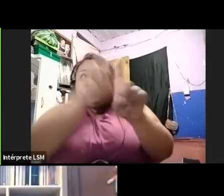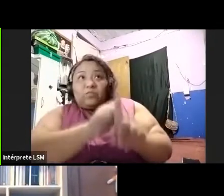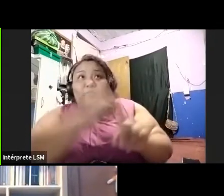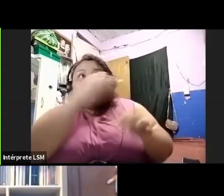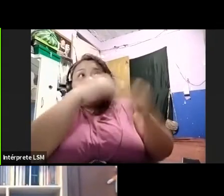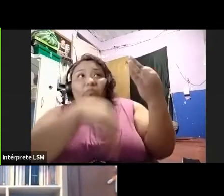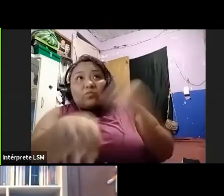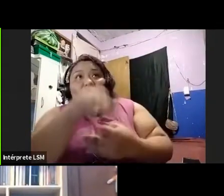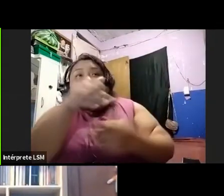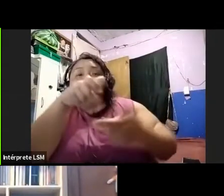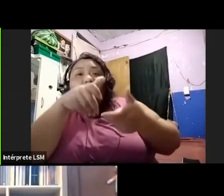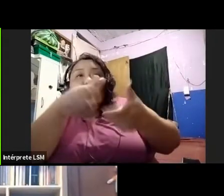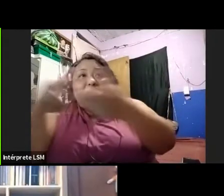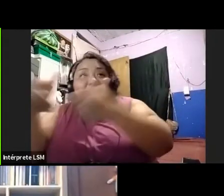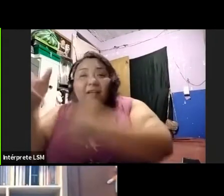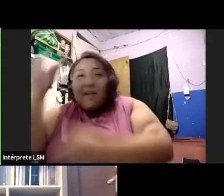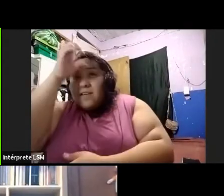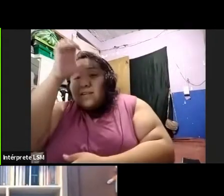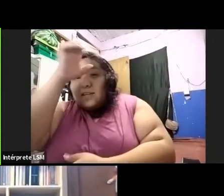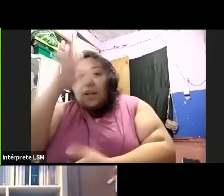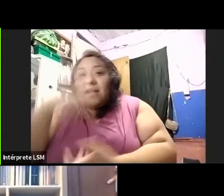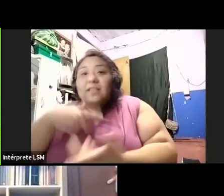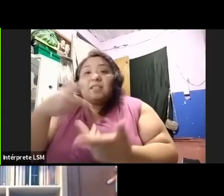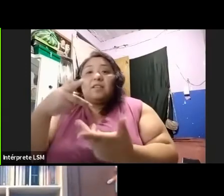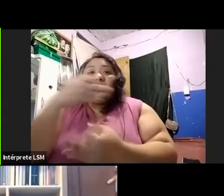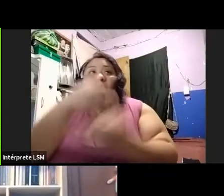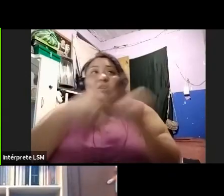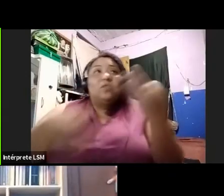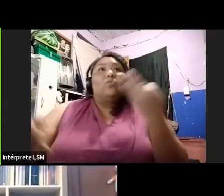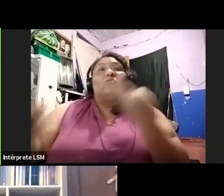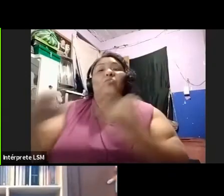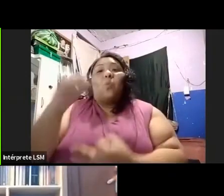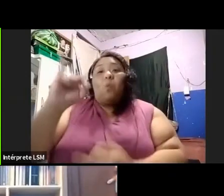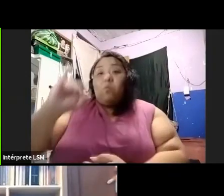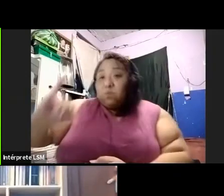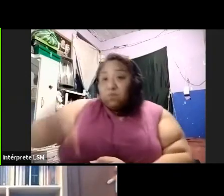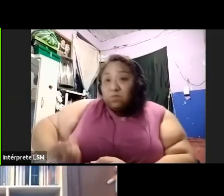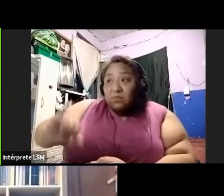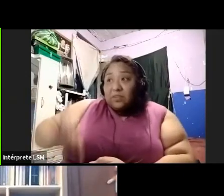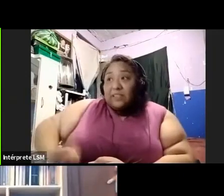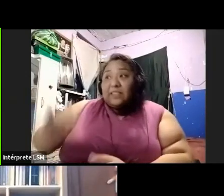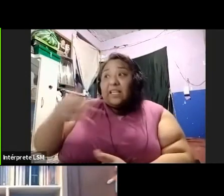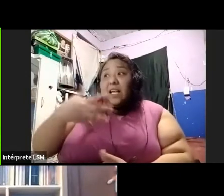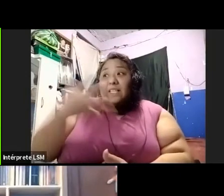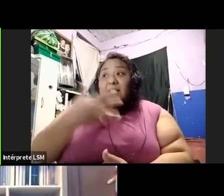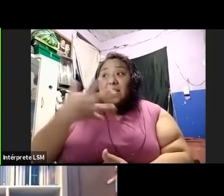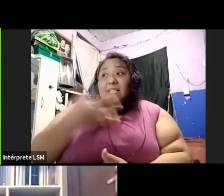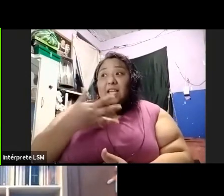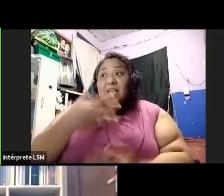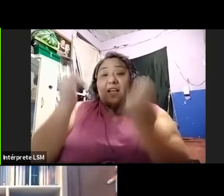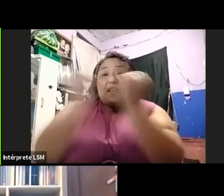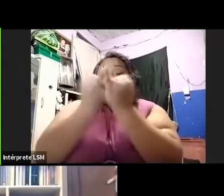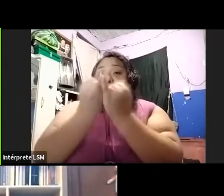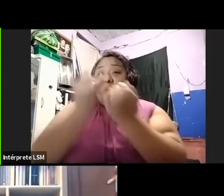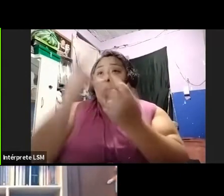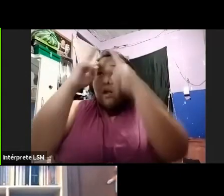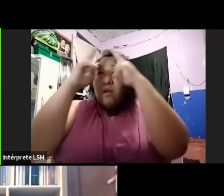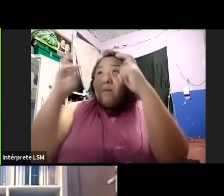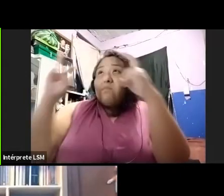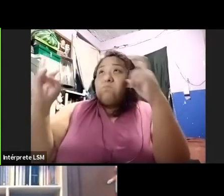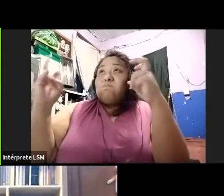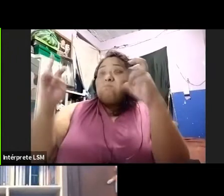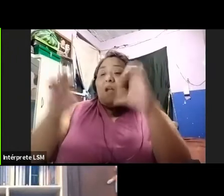experiencias, todos aquellos intereses también y sueños construidos en comunidad, en donde vamos